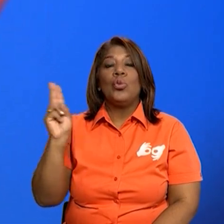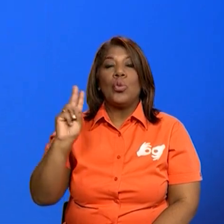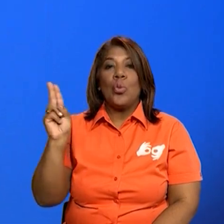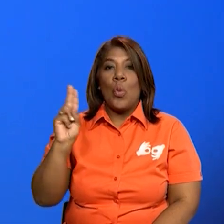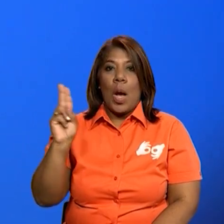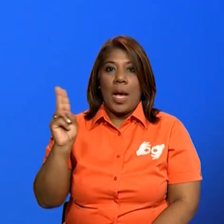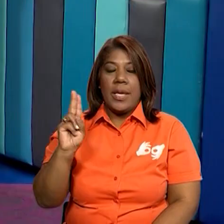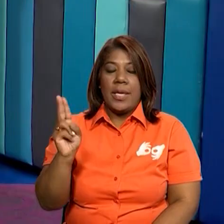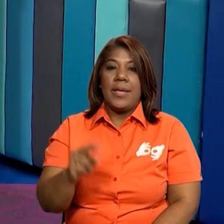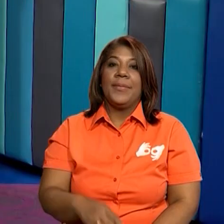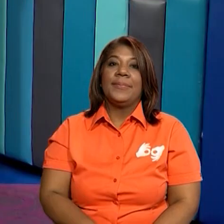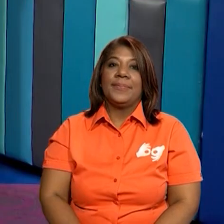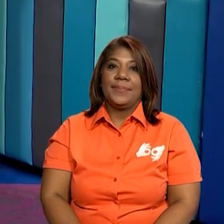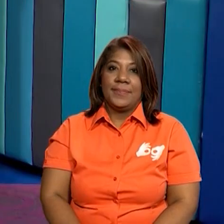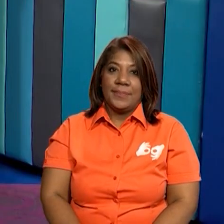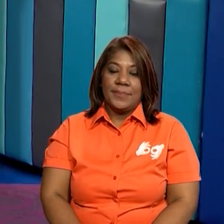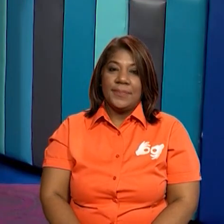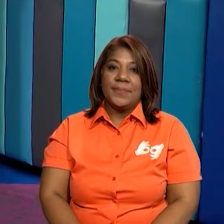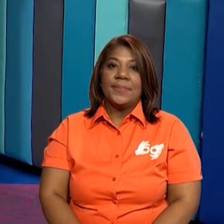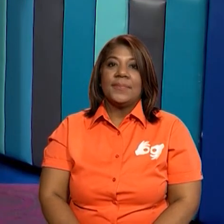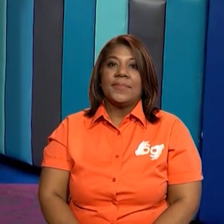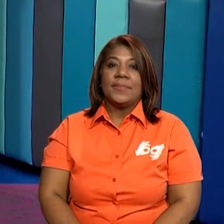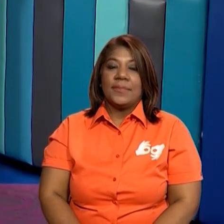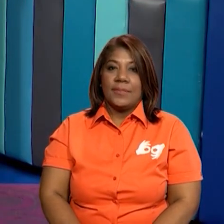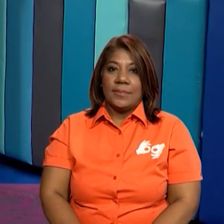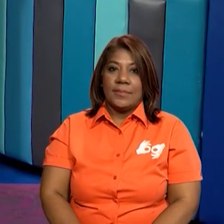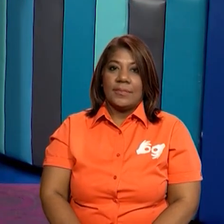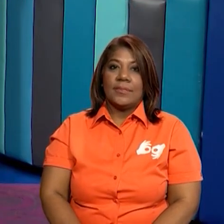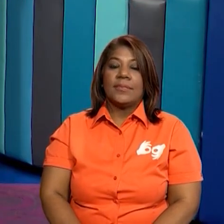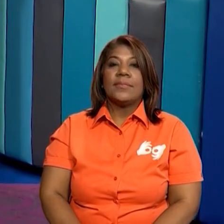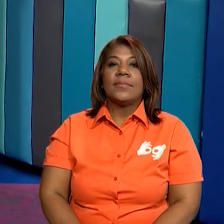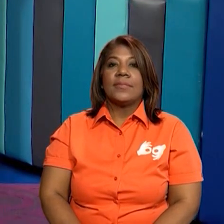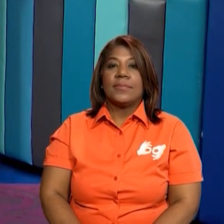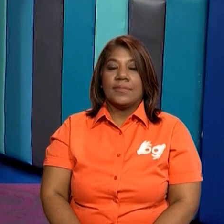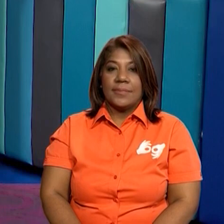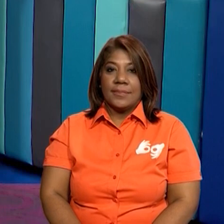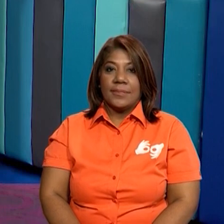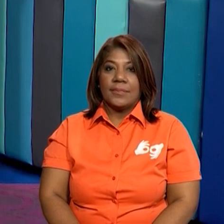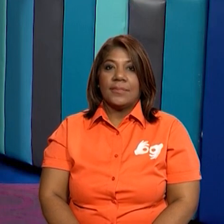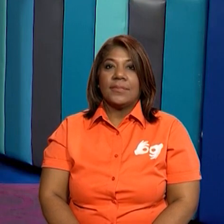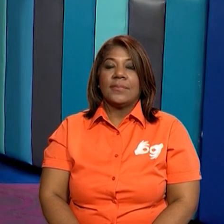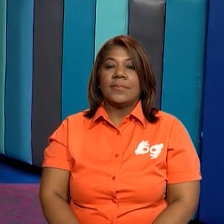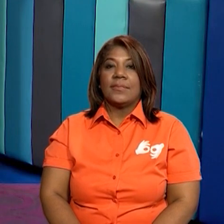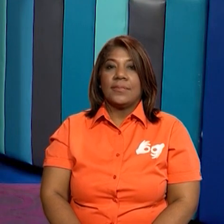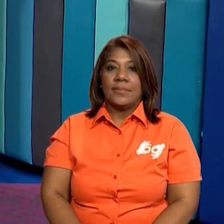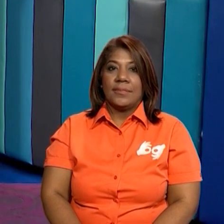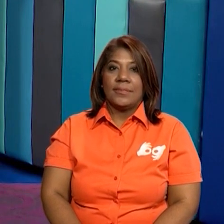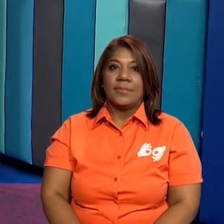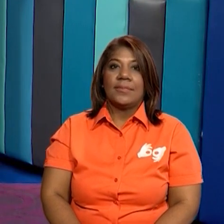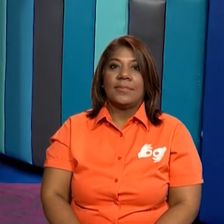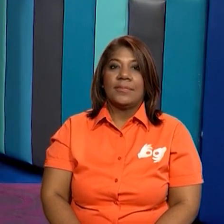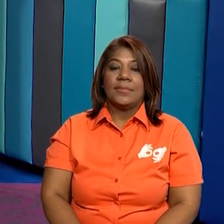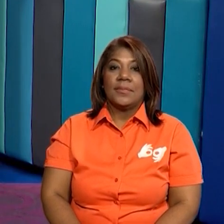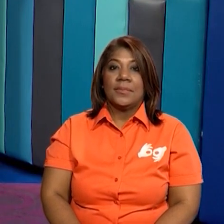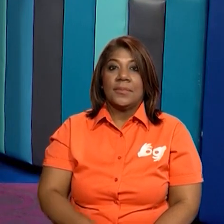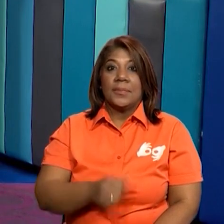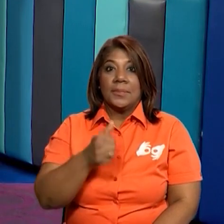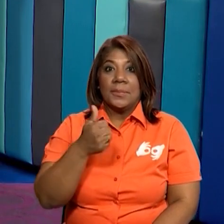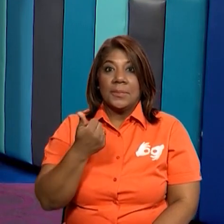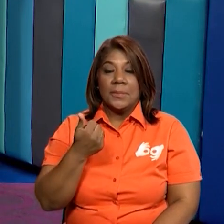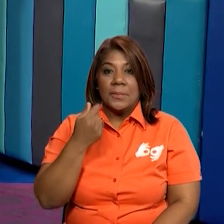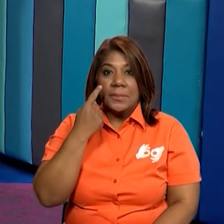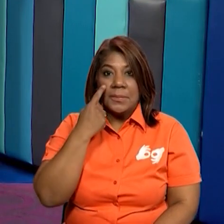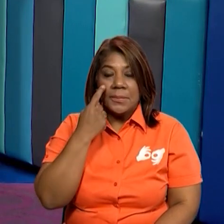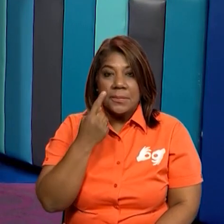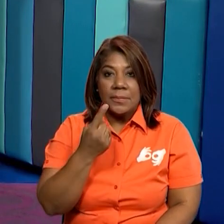ese país. Muy bien, esta no, entonces esta la voy a devolver. A ver, les muestro otra. ¿Qué tal esta? ¿Es un balboa?